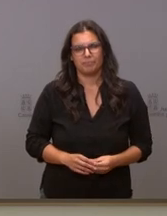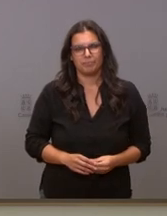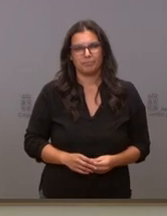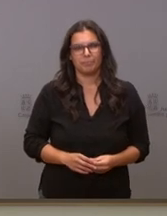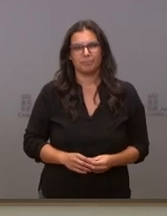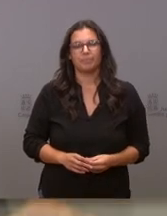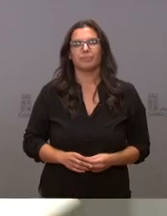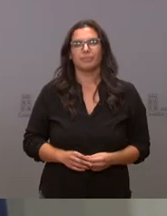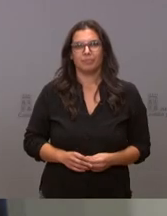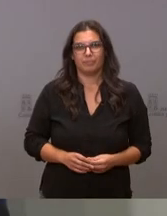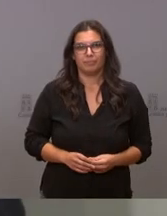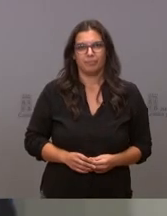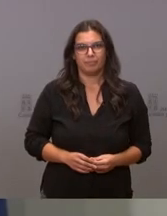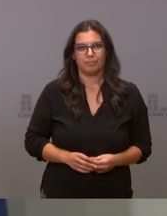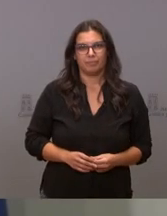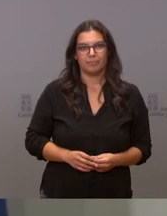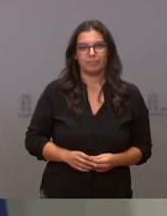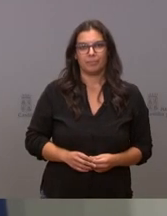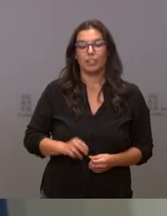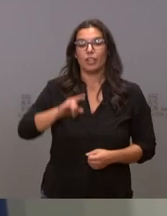deca en el lunes 13 a las 23.59